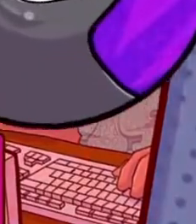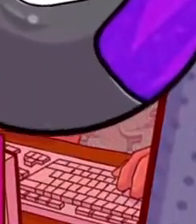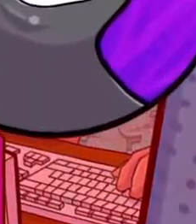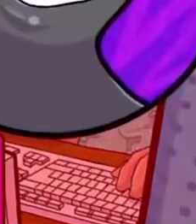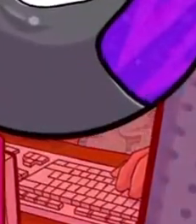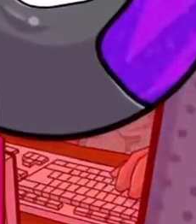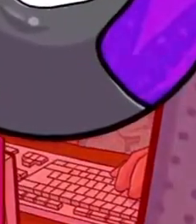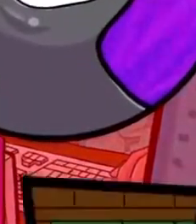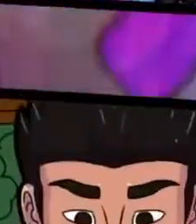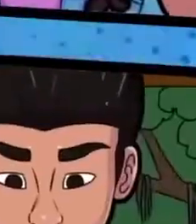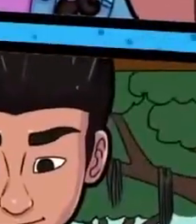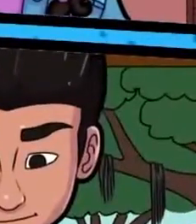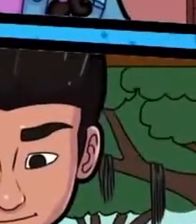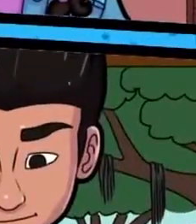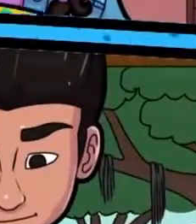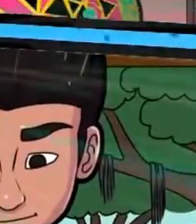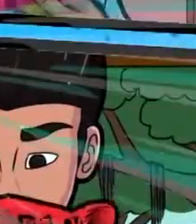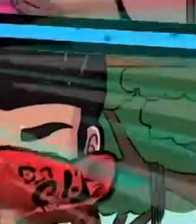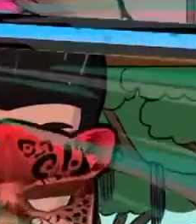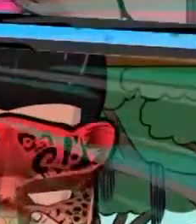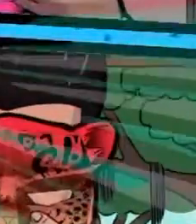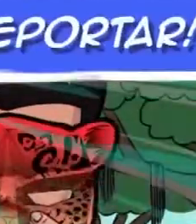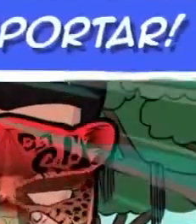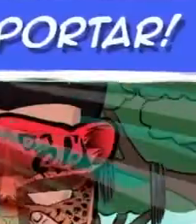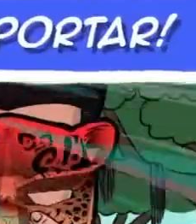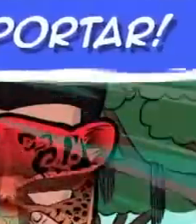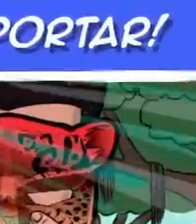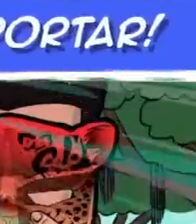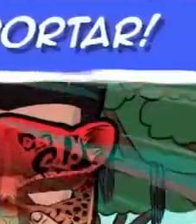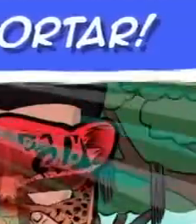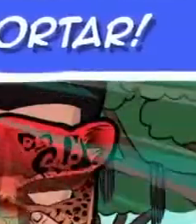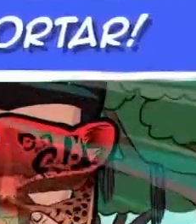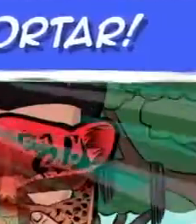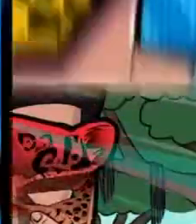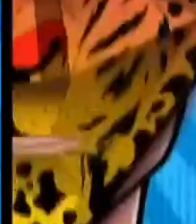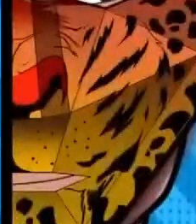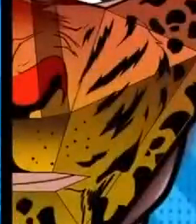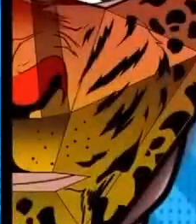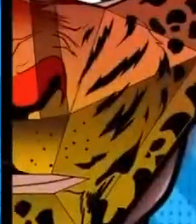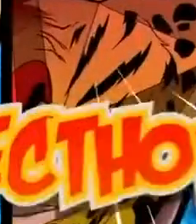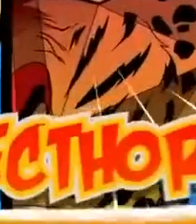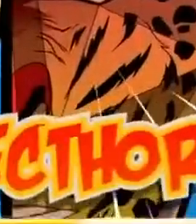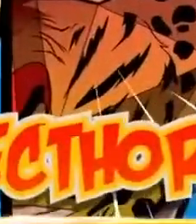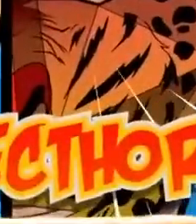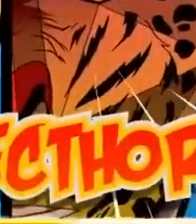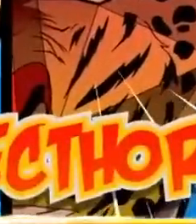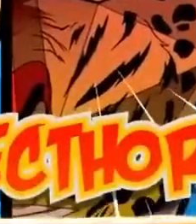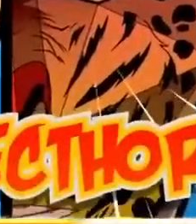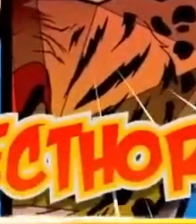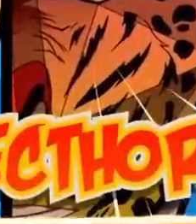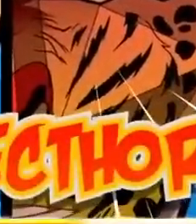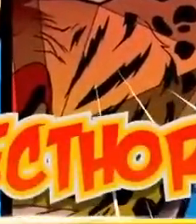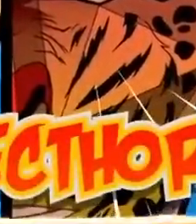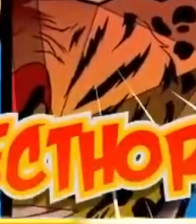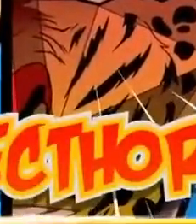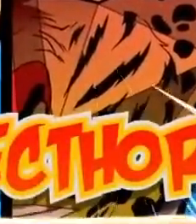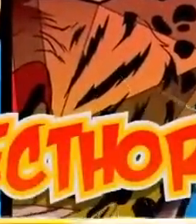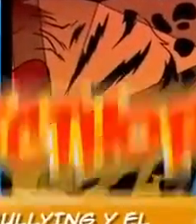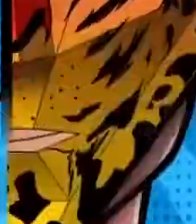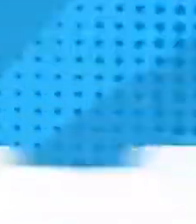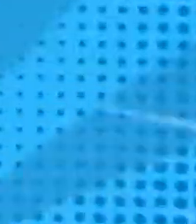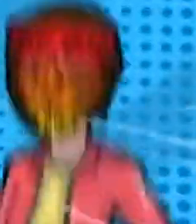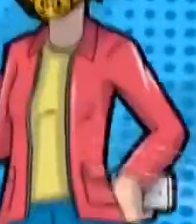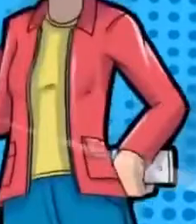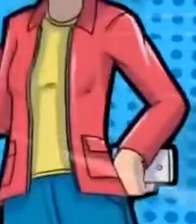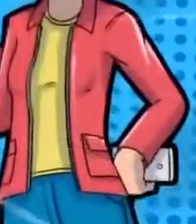Y la brigada sí se ve, con tu ayuda no la permitirá. ¡Anímate a reportar y pongámosle un alto a la violencia escolar!